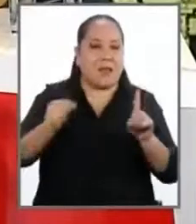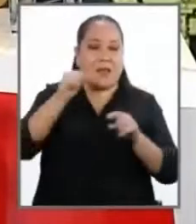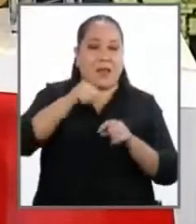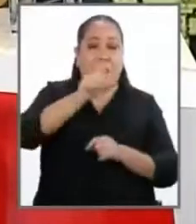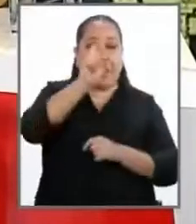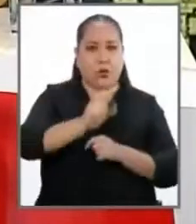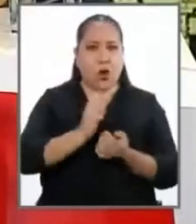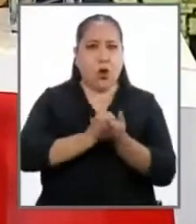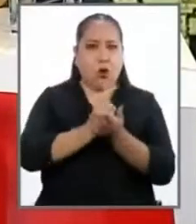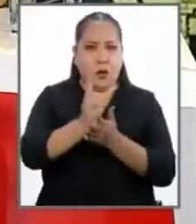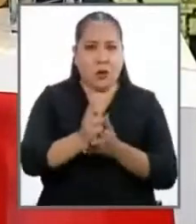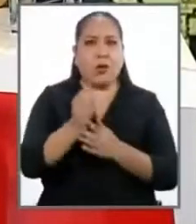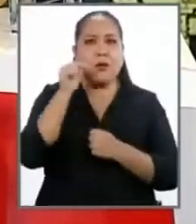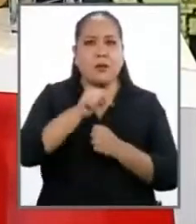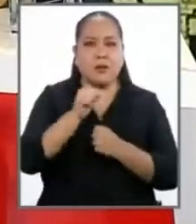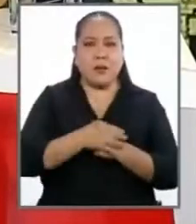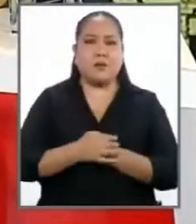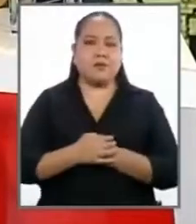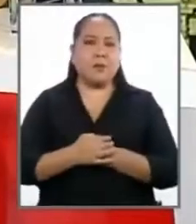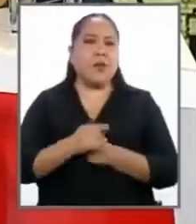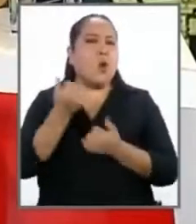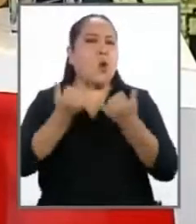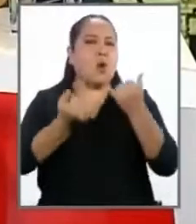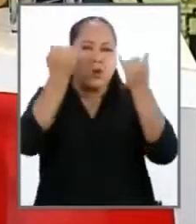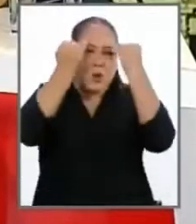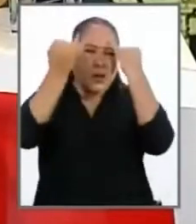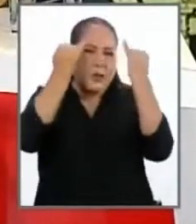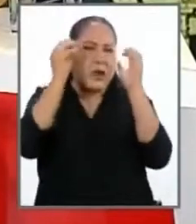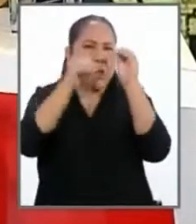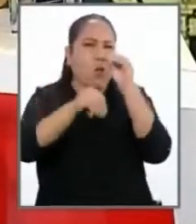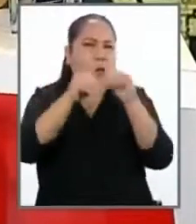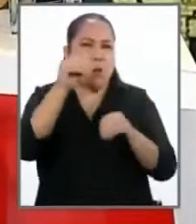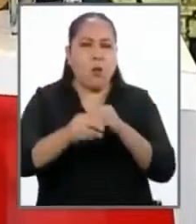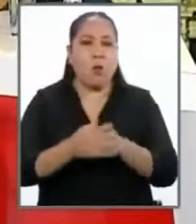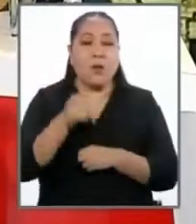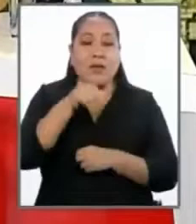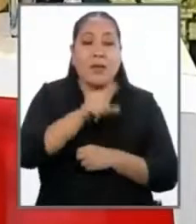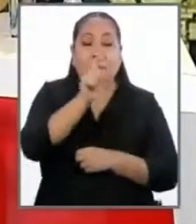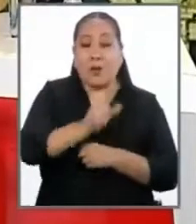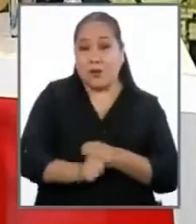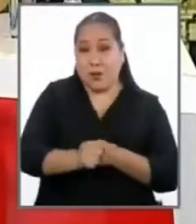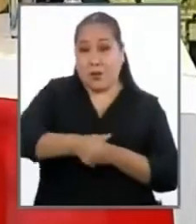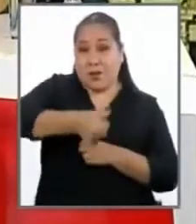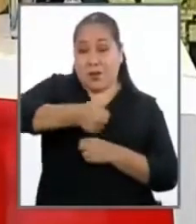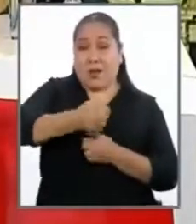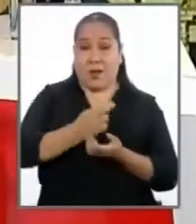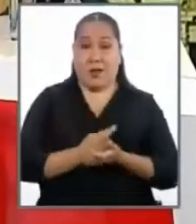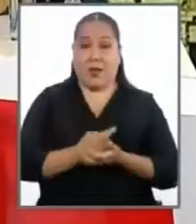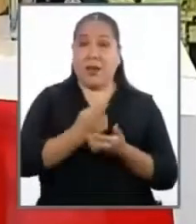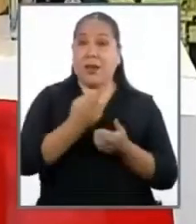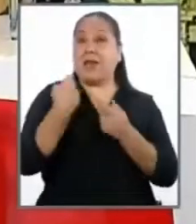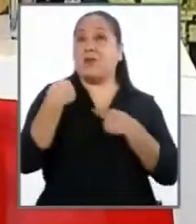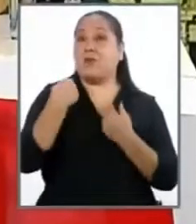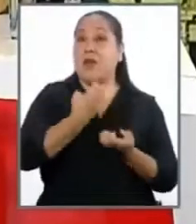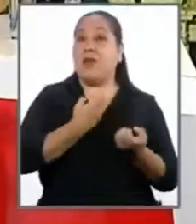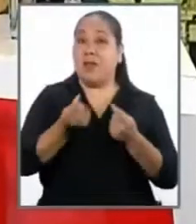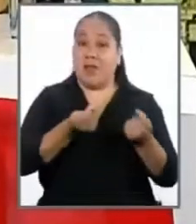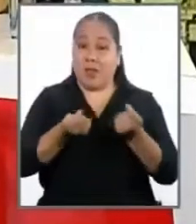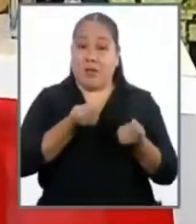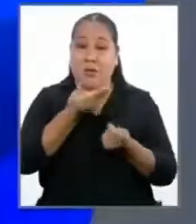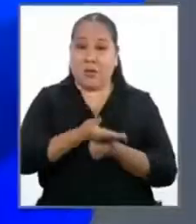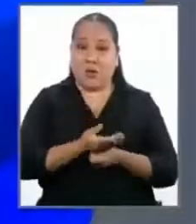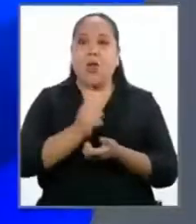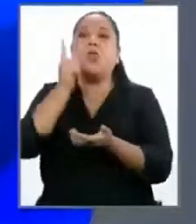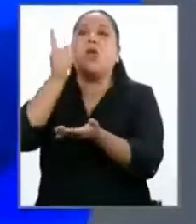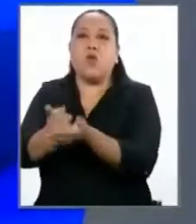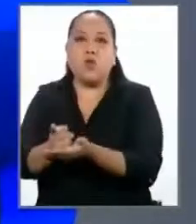más cercana a la protección de testigos. Pero, ¿qué ideas podríamos implementar para que el funcionario público honesto denuncie al mal funcionario?